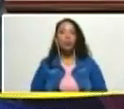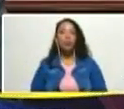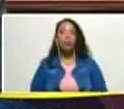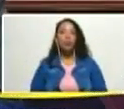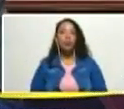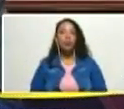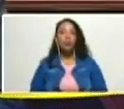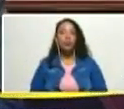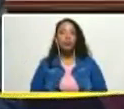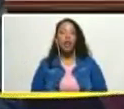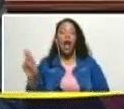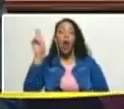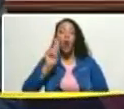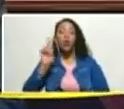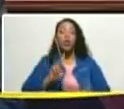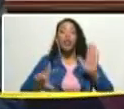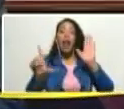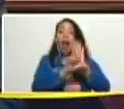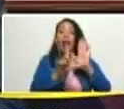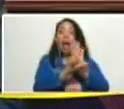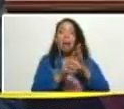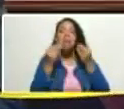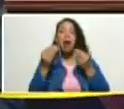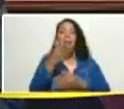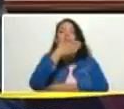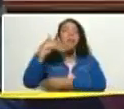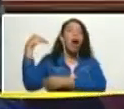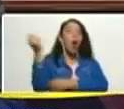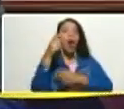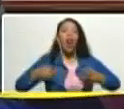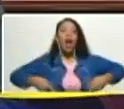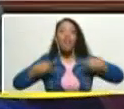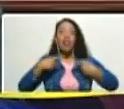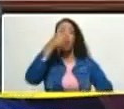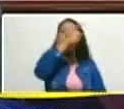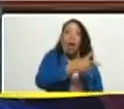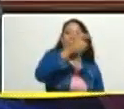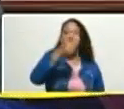la utilidad de las leyes para mejorarle la vida a la gente